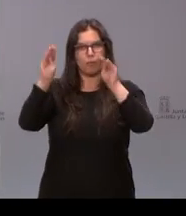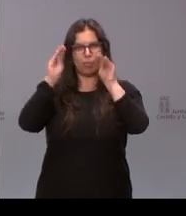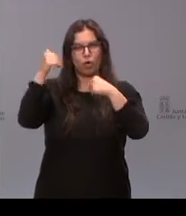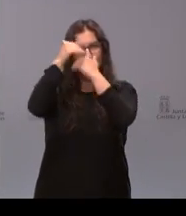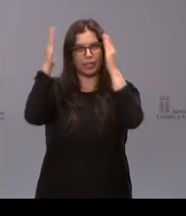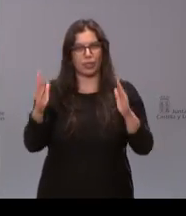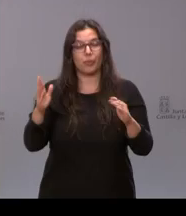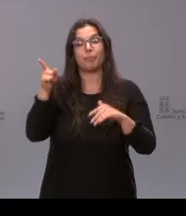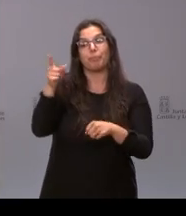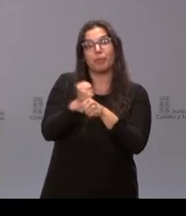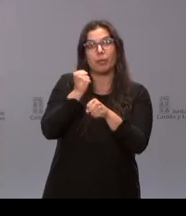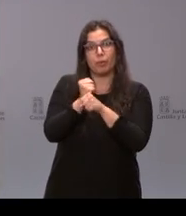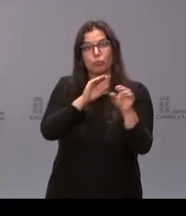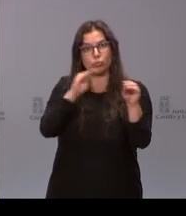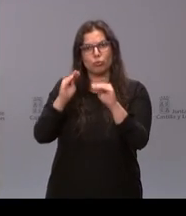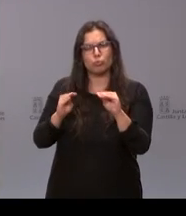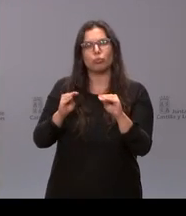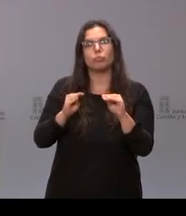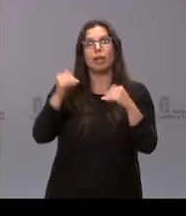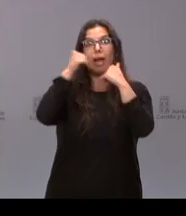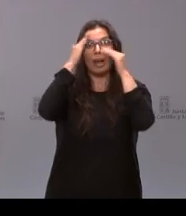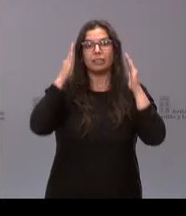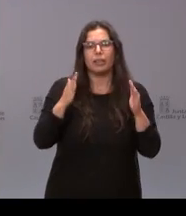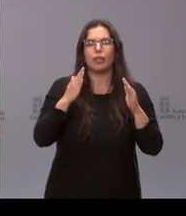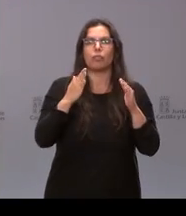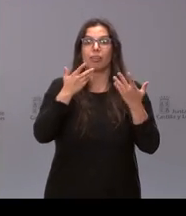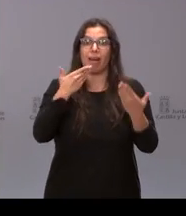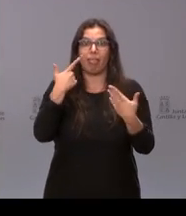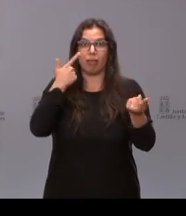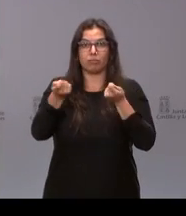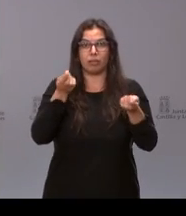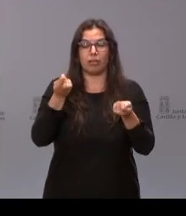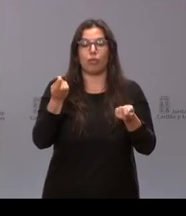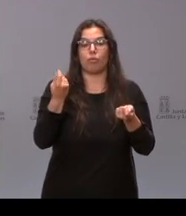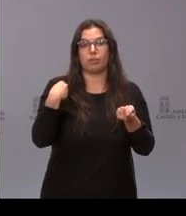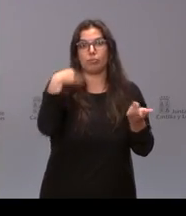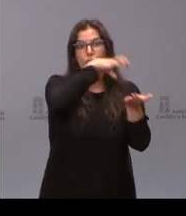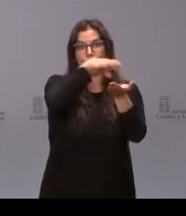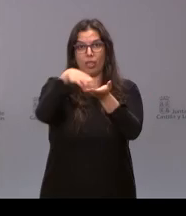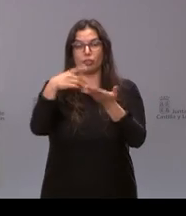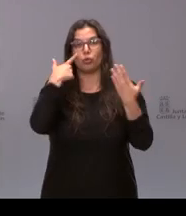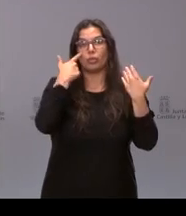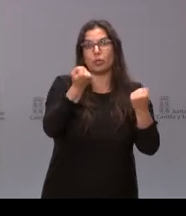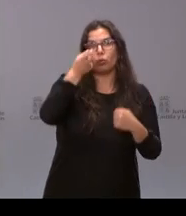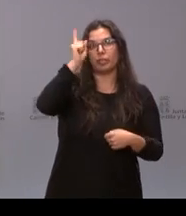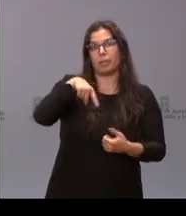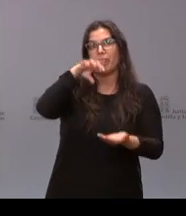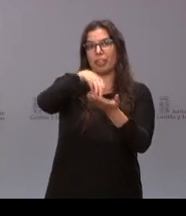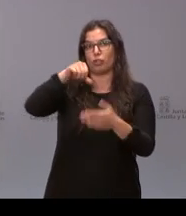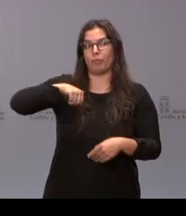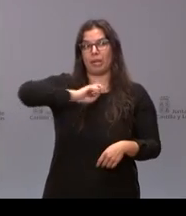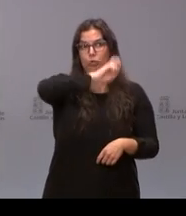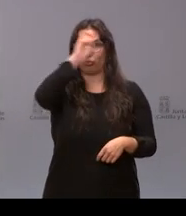En esa labor, la continuidad asistencial mediante la coordinación con atención primaria, así como con los centros hospitalarios de la región,